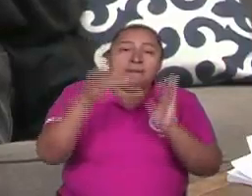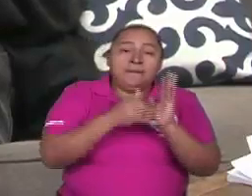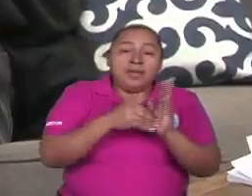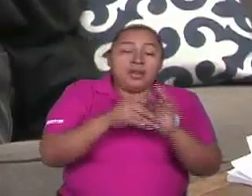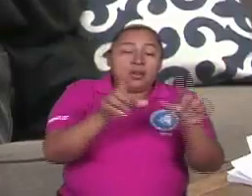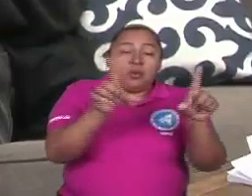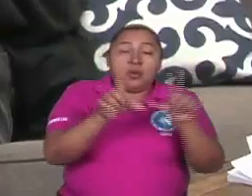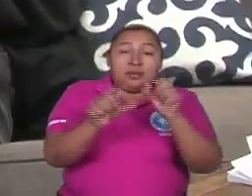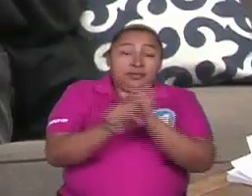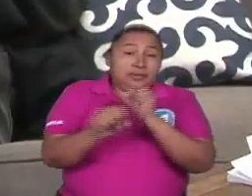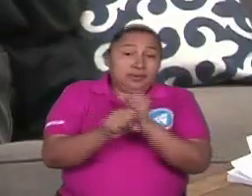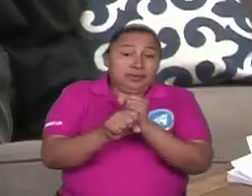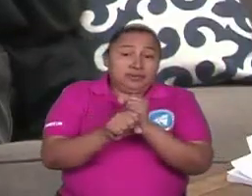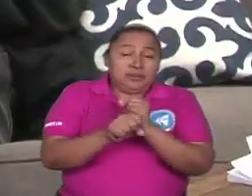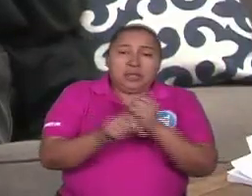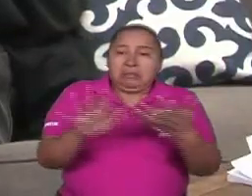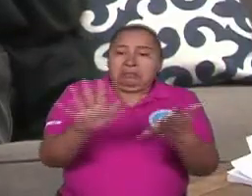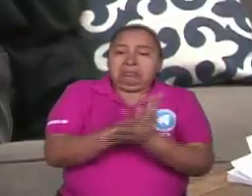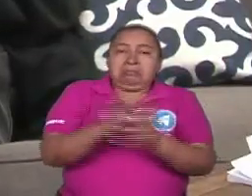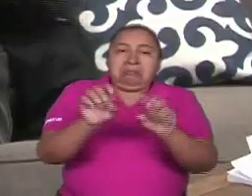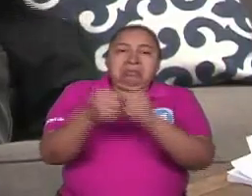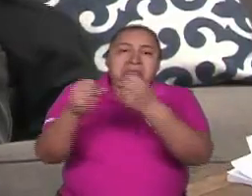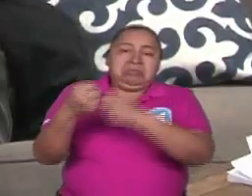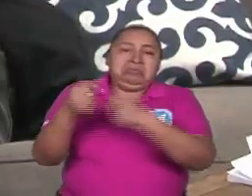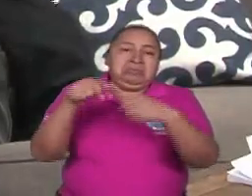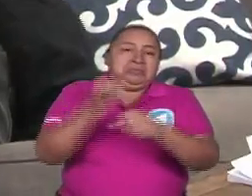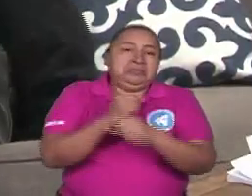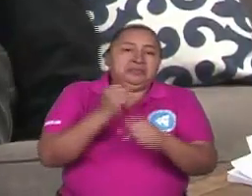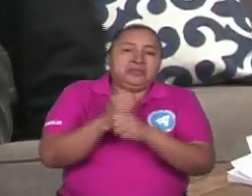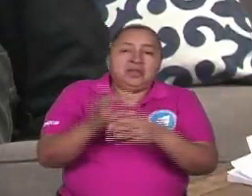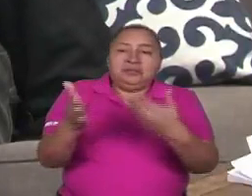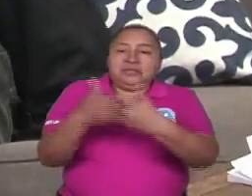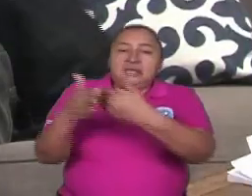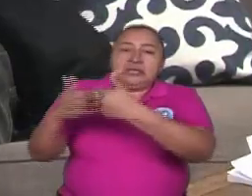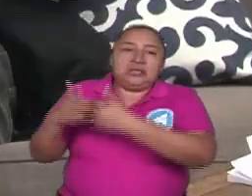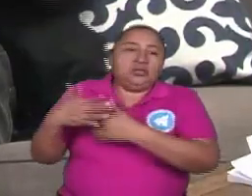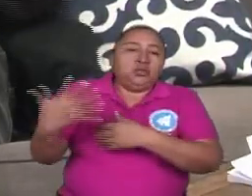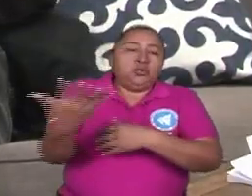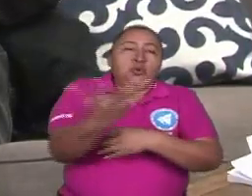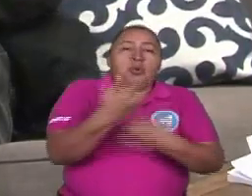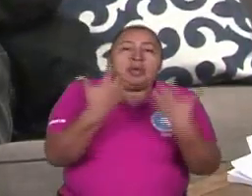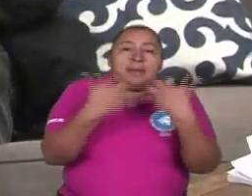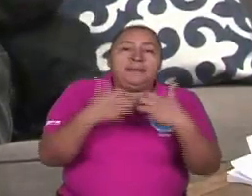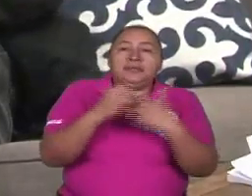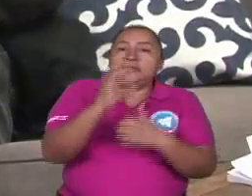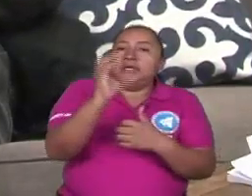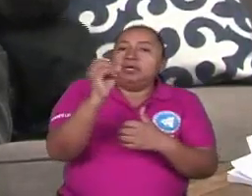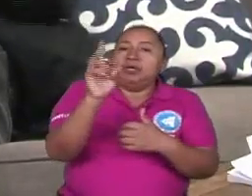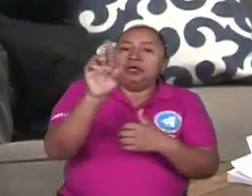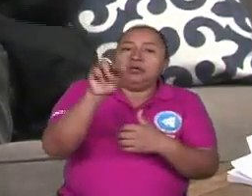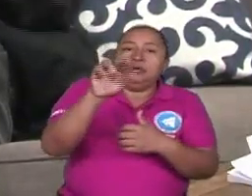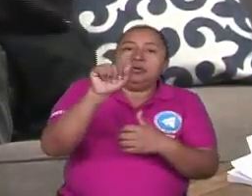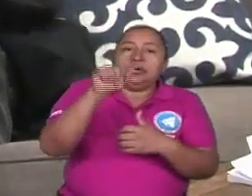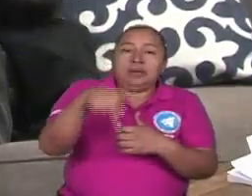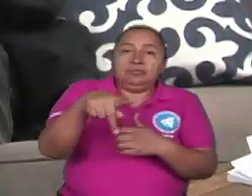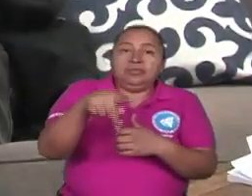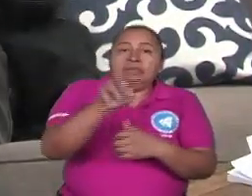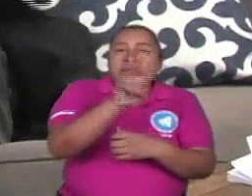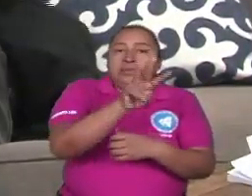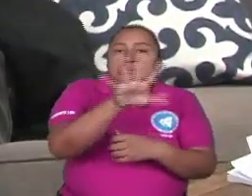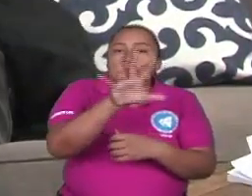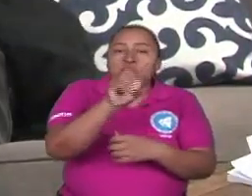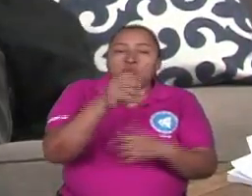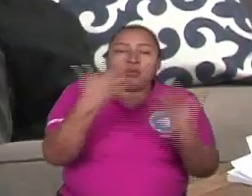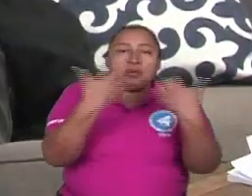que desbarató el neoliberalismo con el cierre de todas las empresas de la CORNAP, 350 empresas,